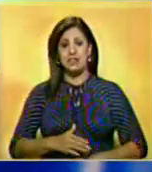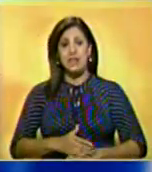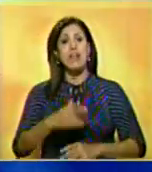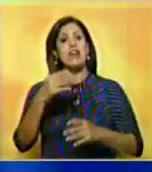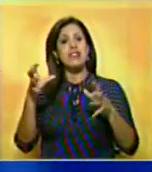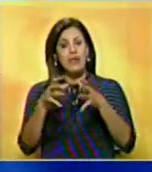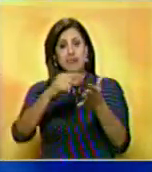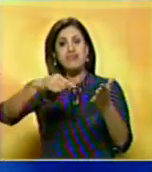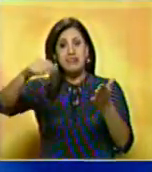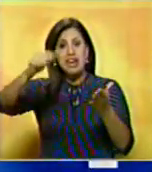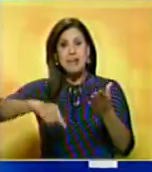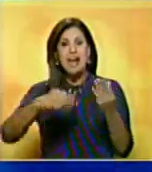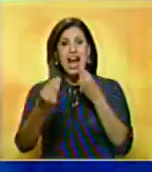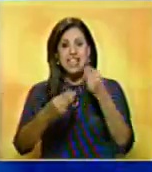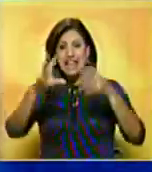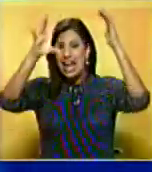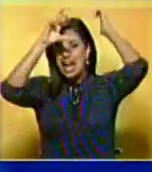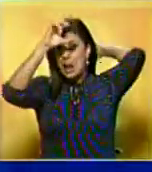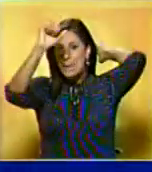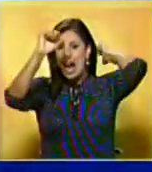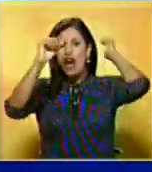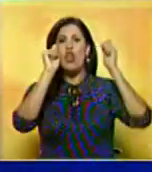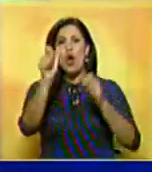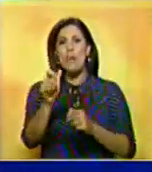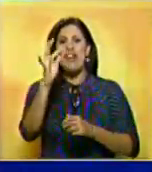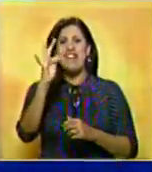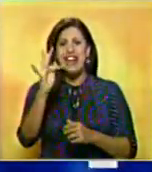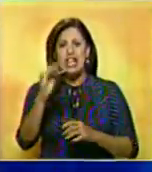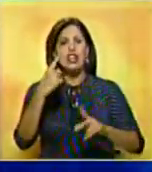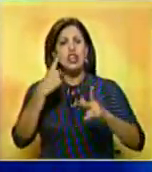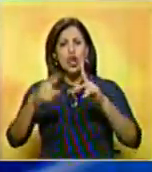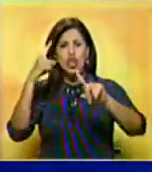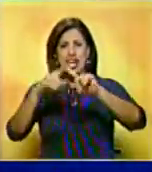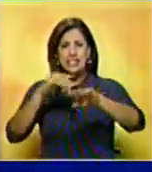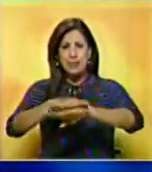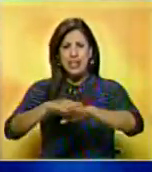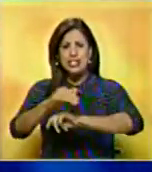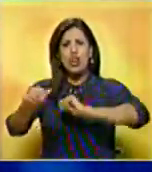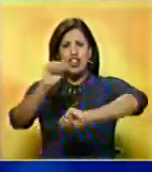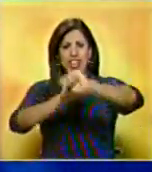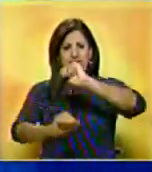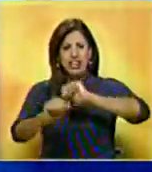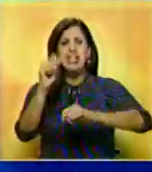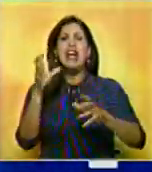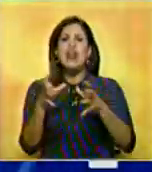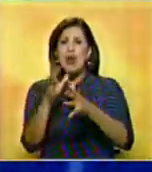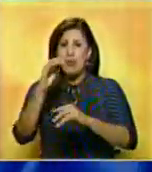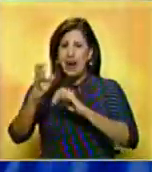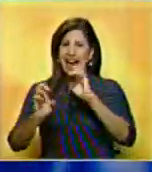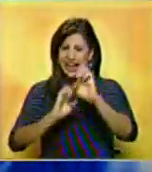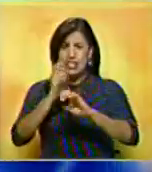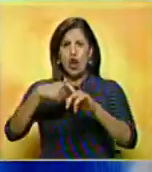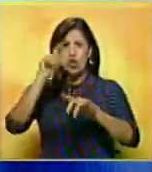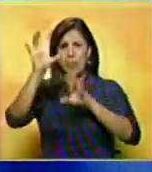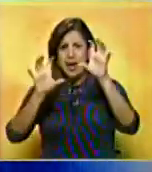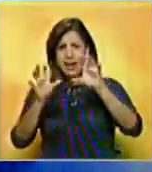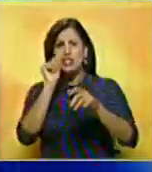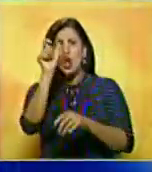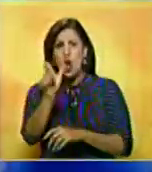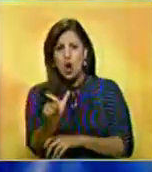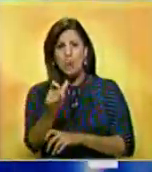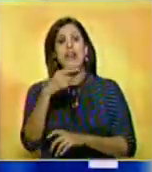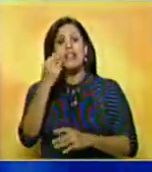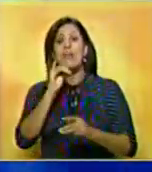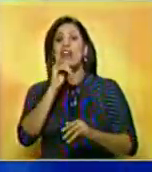Entre los firmantes se encuentra el embajador Fernando Gervasi y el ex ministro de la Defensa y de Relaciones Exteriores, Fernando Choantich.